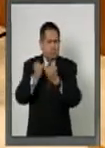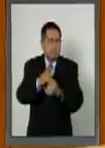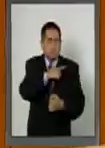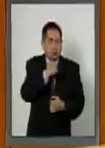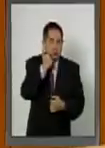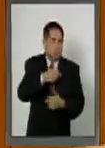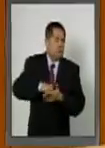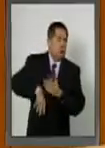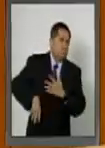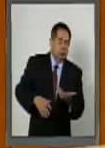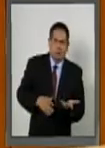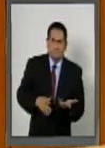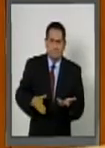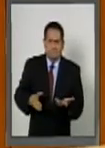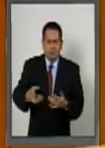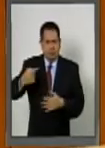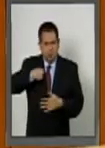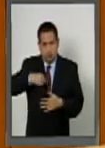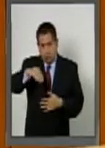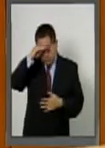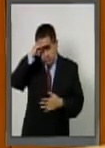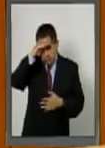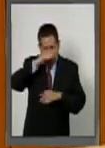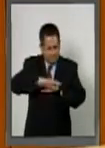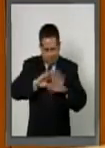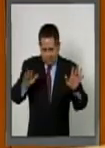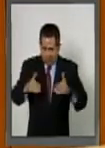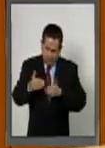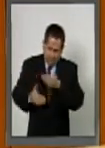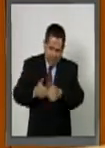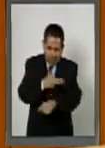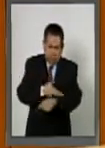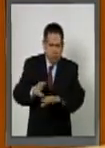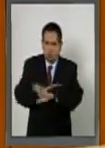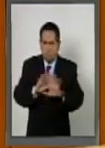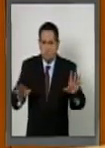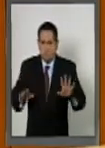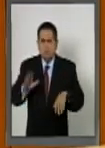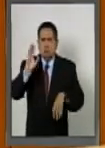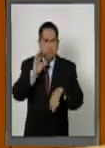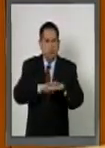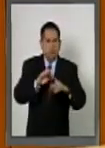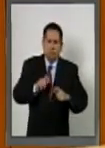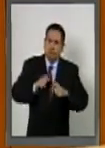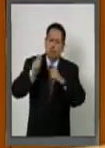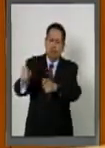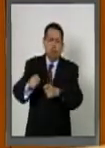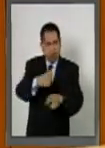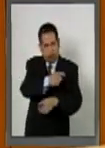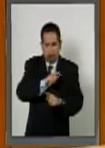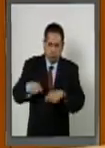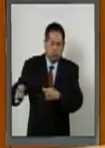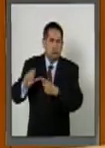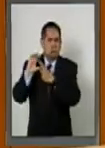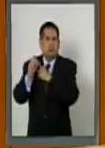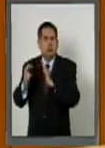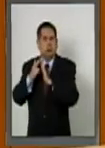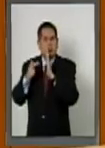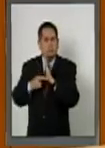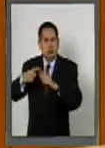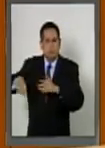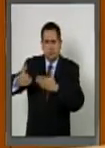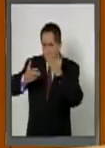Yo considero que más allá del procedimiento, yo pediría la ampliación de turno para la Comisión de Reglamento y Práctica